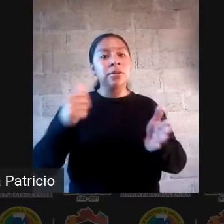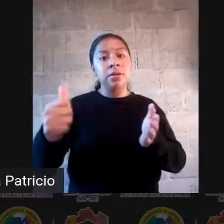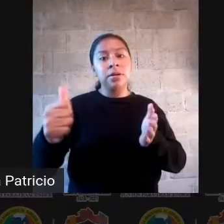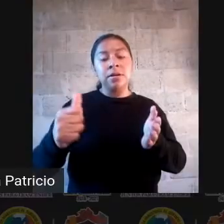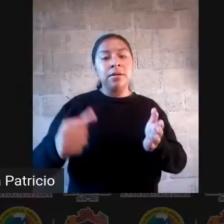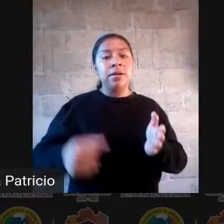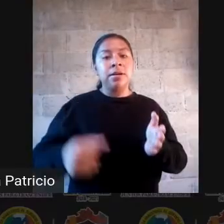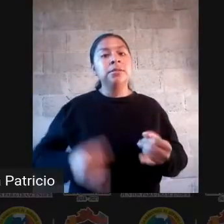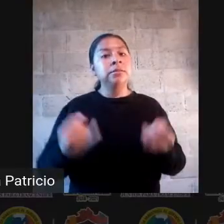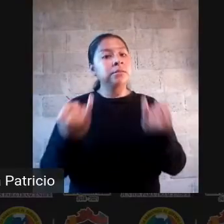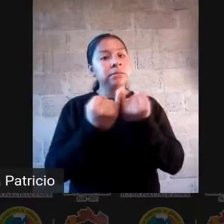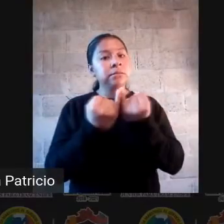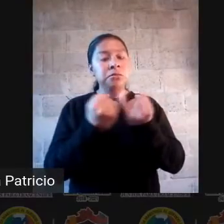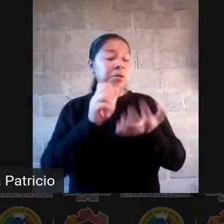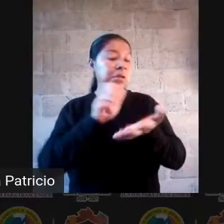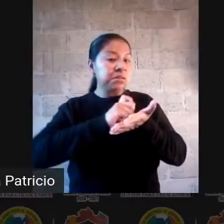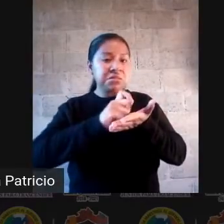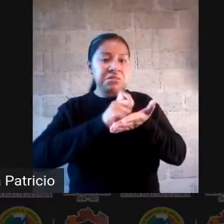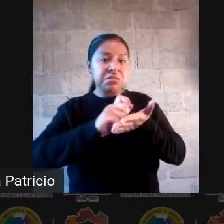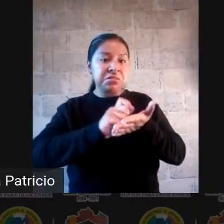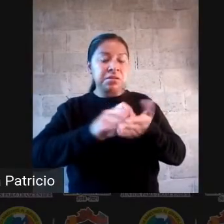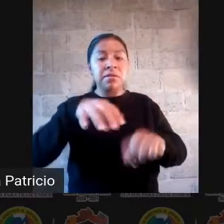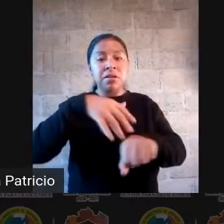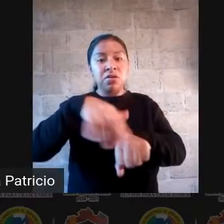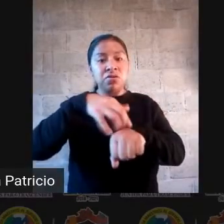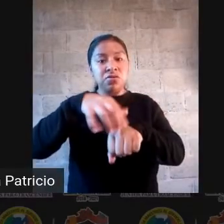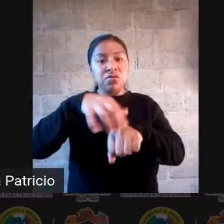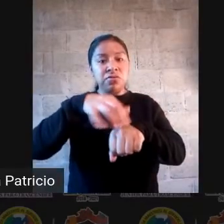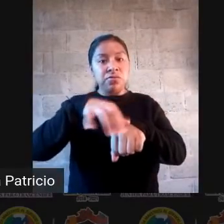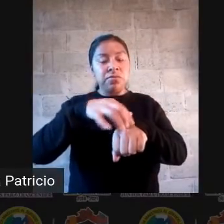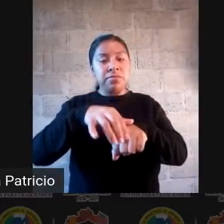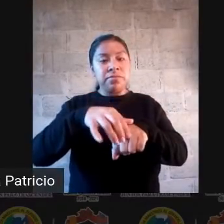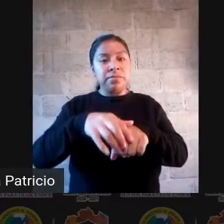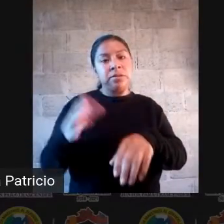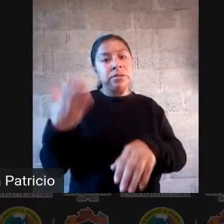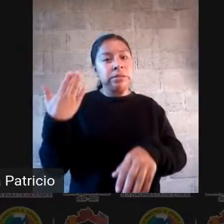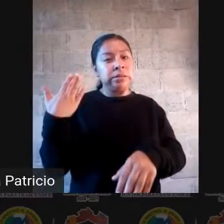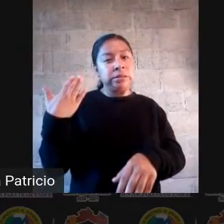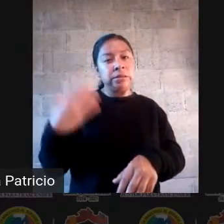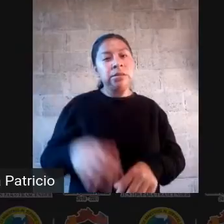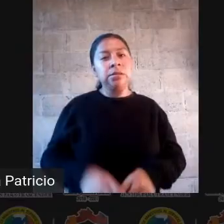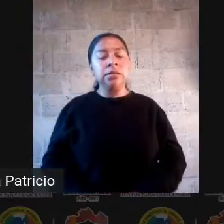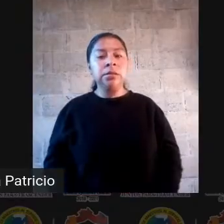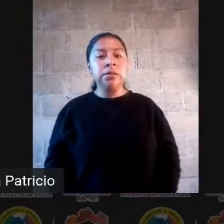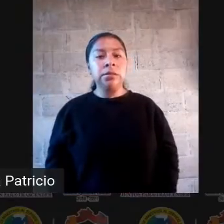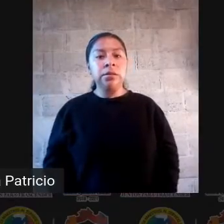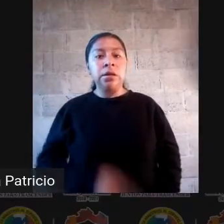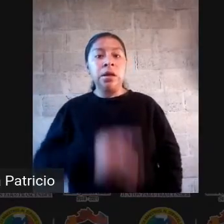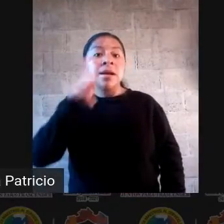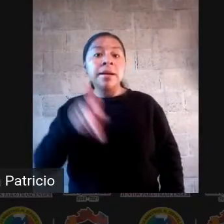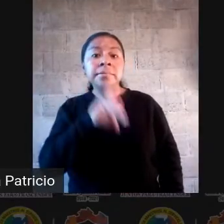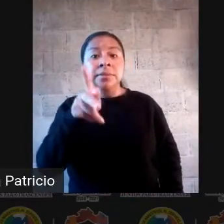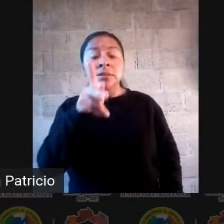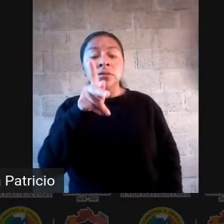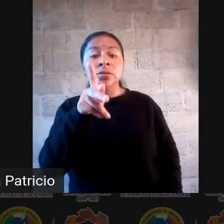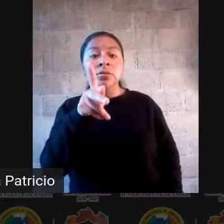Y les voy a hacer la pregunta exploratoria siguiente. Las herramientas